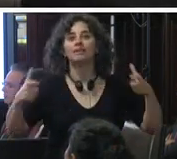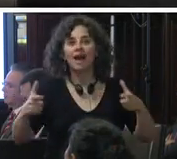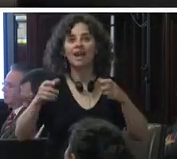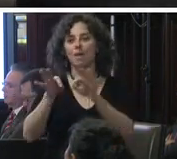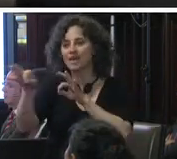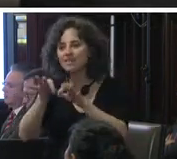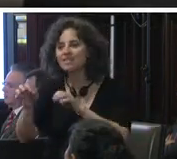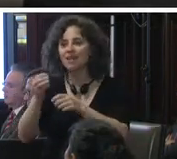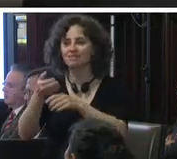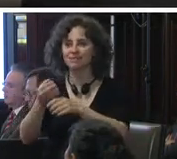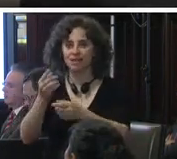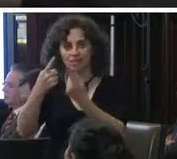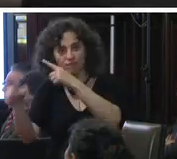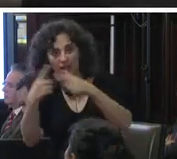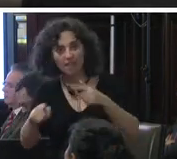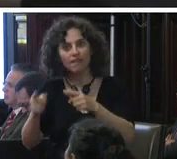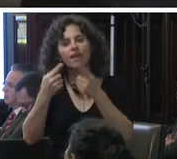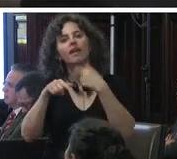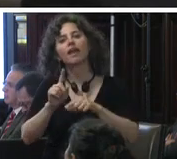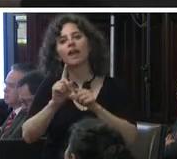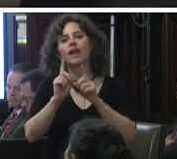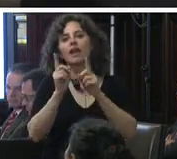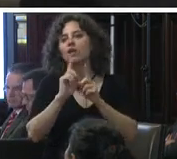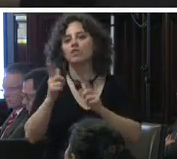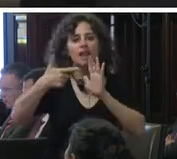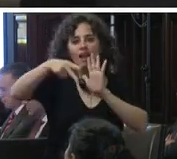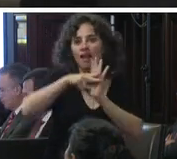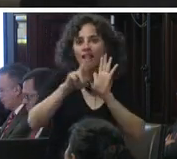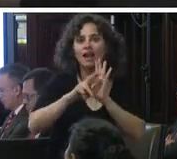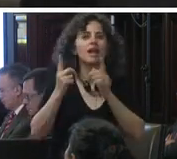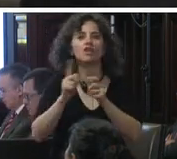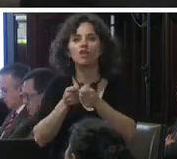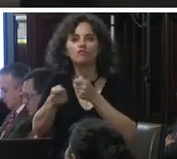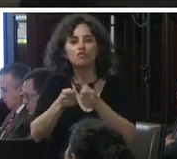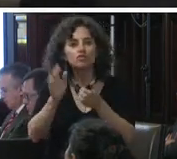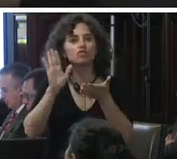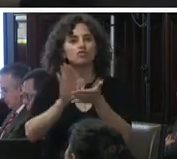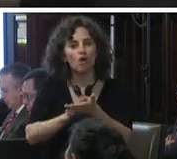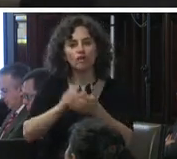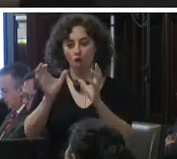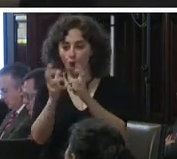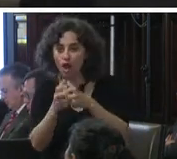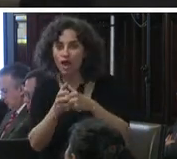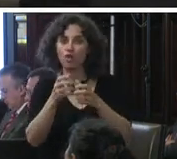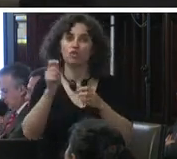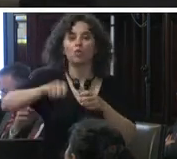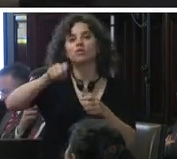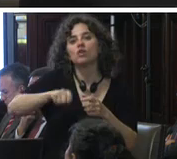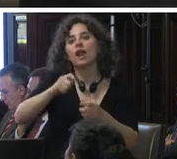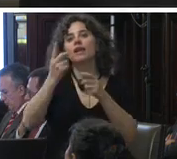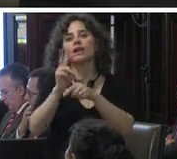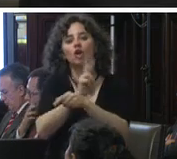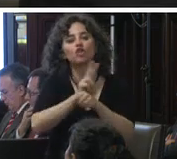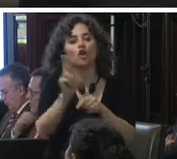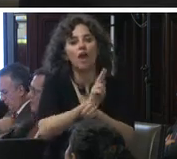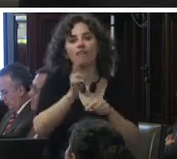que afectan la libertad personal sin una regla de transacción y sin interferir con los órganos jurisdiccionales que llevan a cabo un control